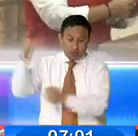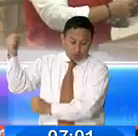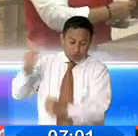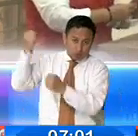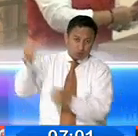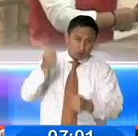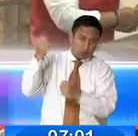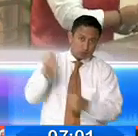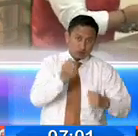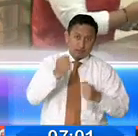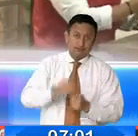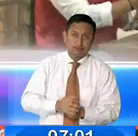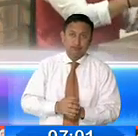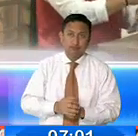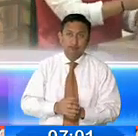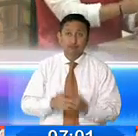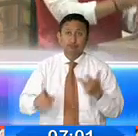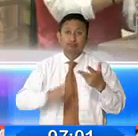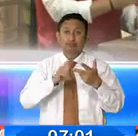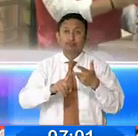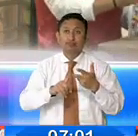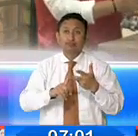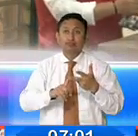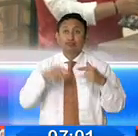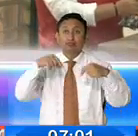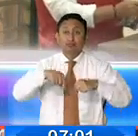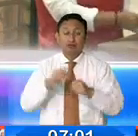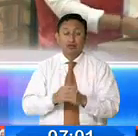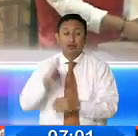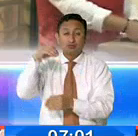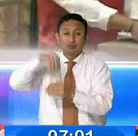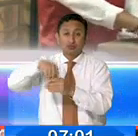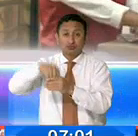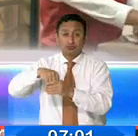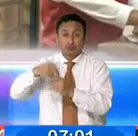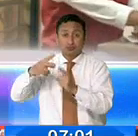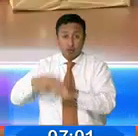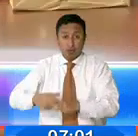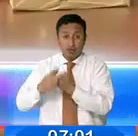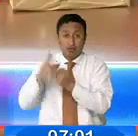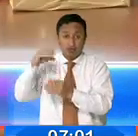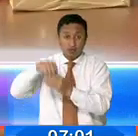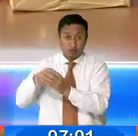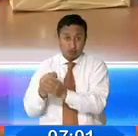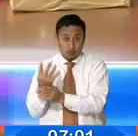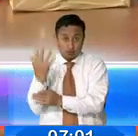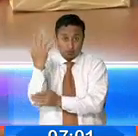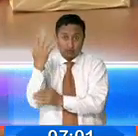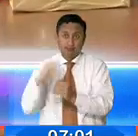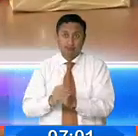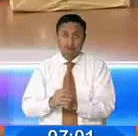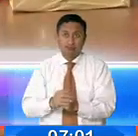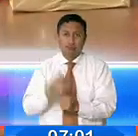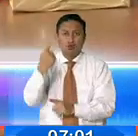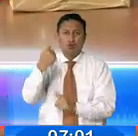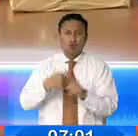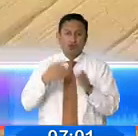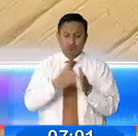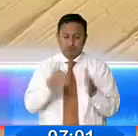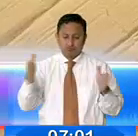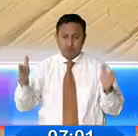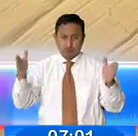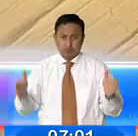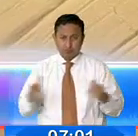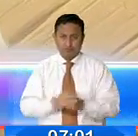vamos a utilizar la reforestación, así vamos a empezar nuestra campaña. Un poco más de un mes de la campaña oficial que tienen los